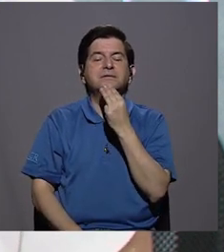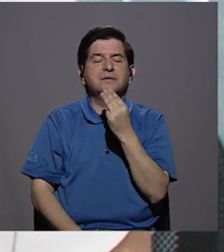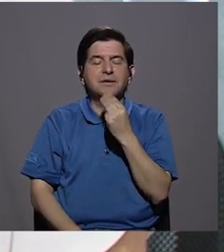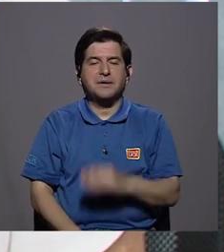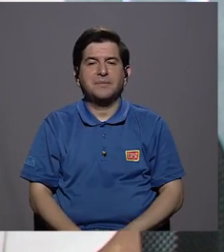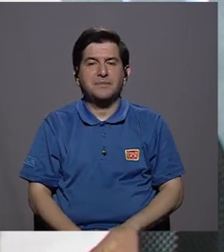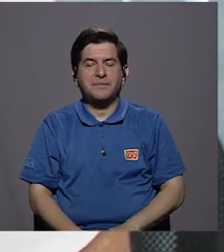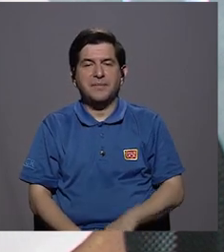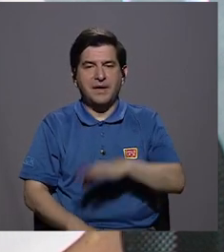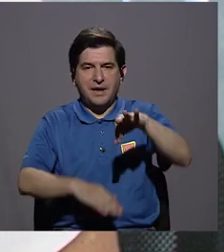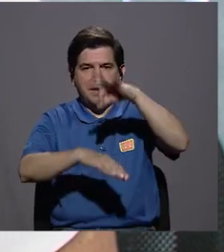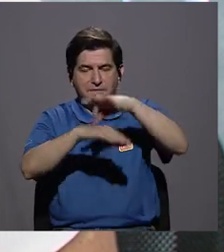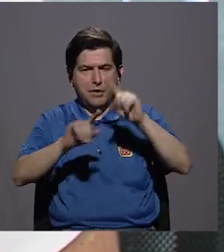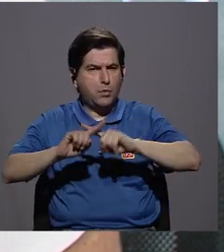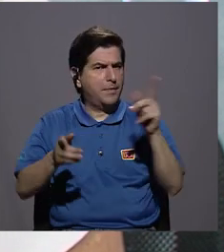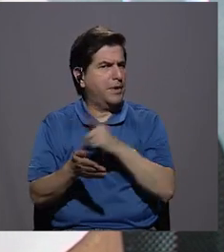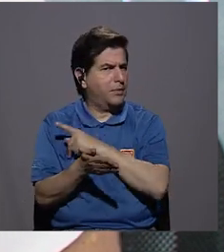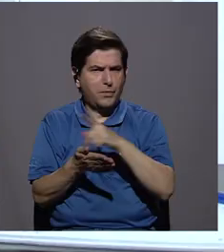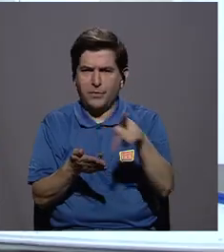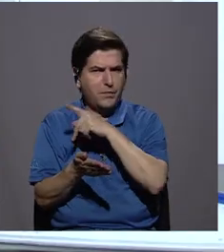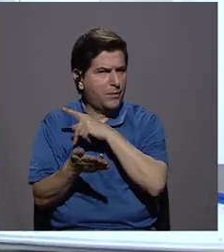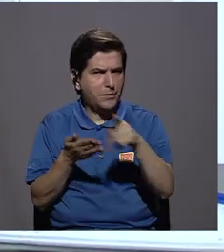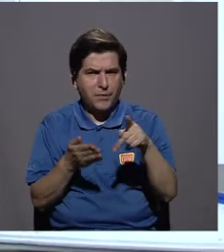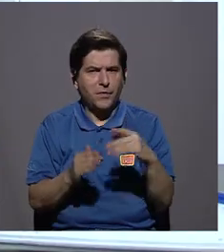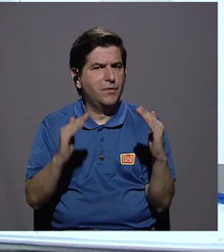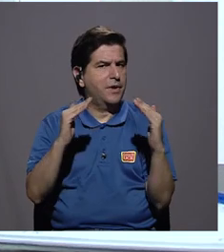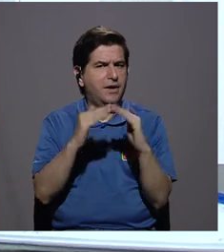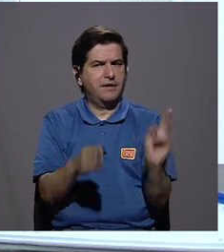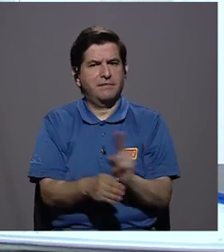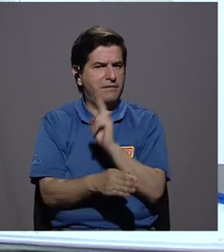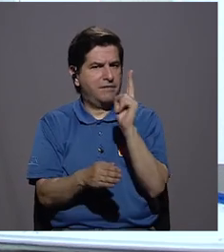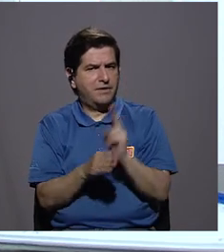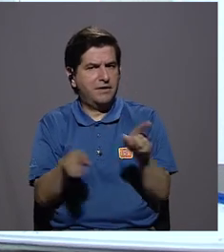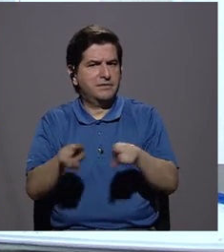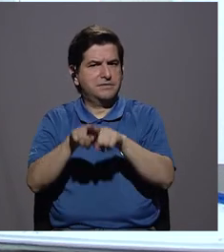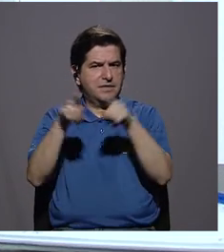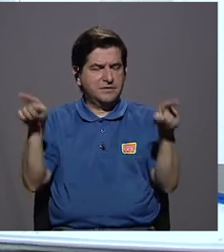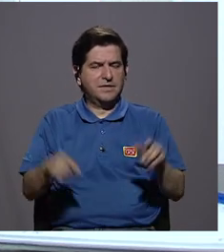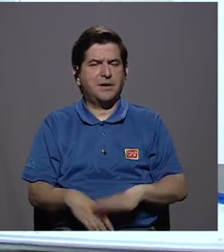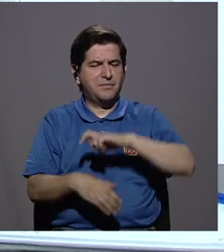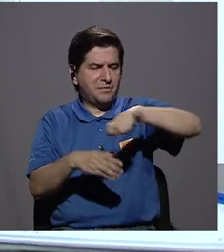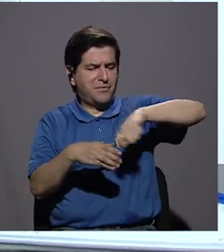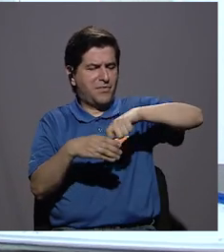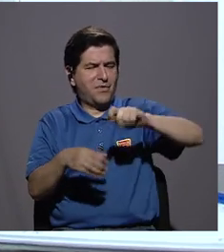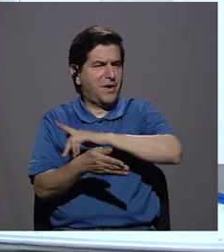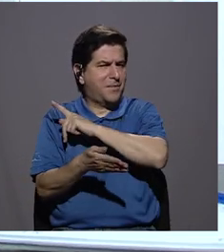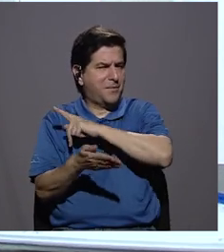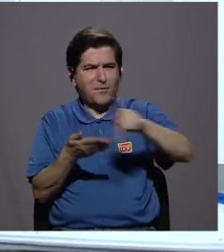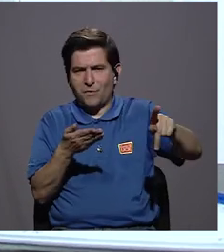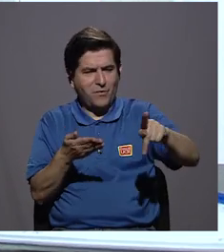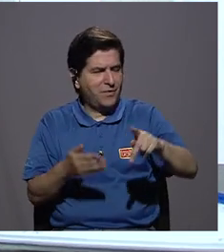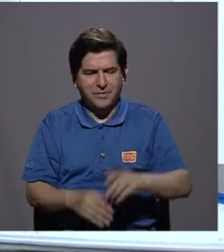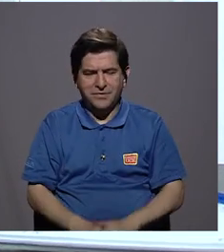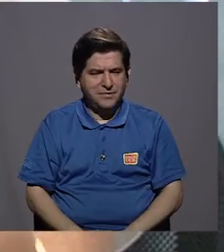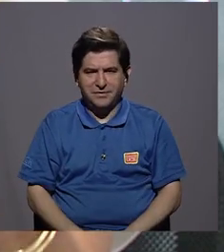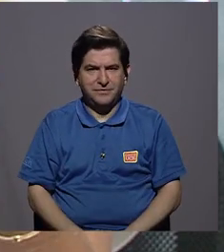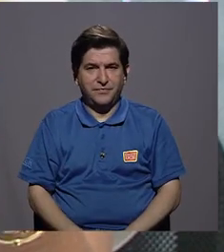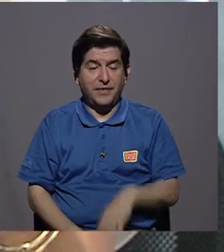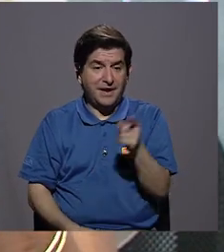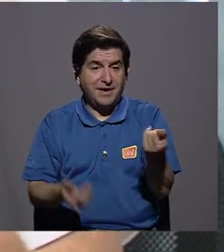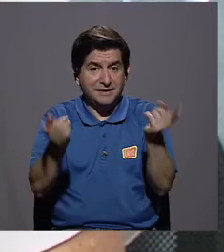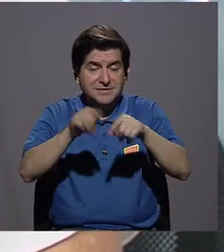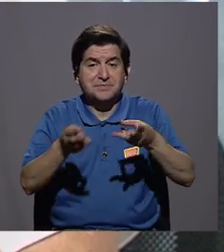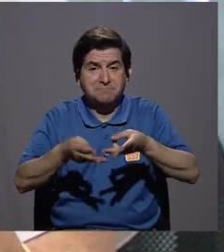pero que no es la miel de abeja pura que pudieran utilizar en casa, verdad, ni tampoco el azúcar puro y todo esto que utilizan en casa, sino que son